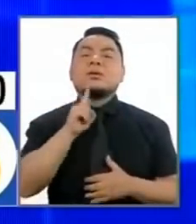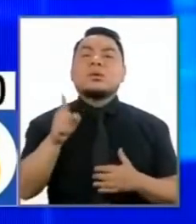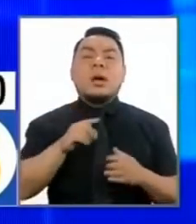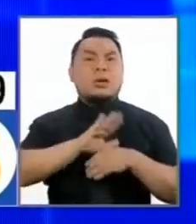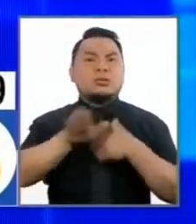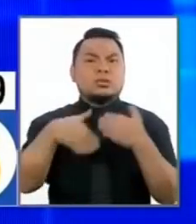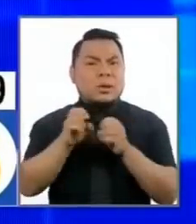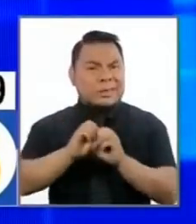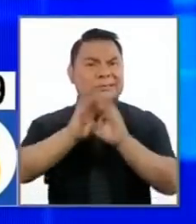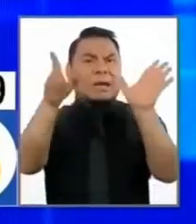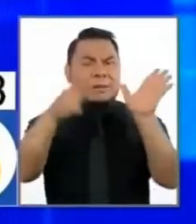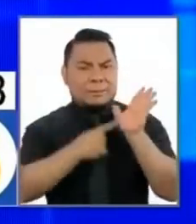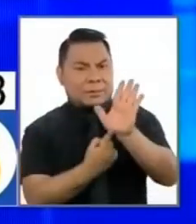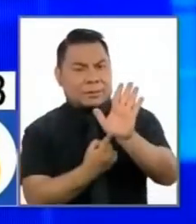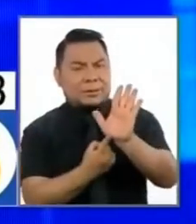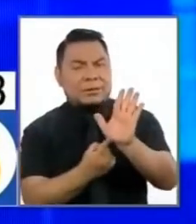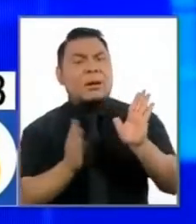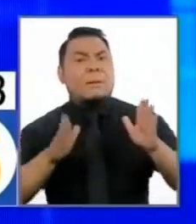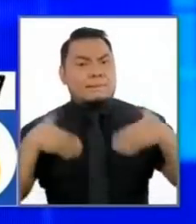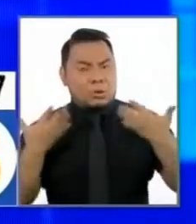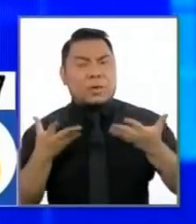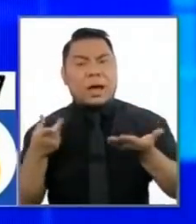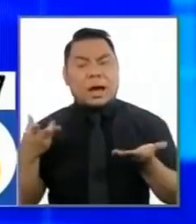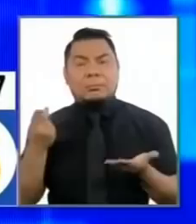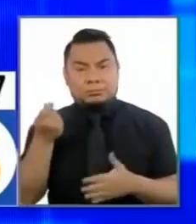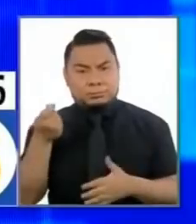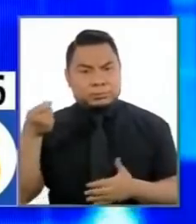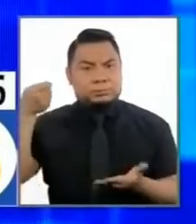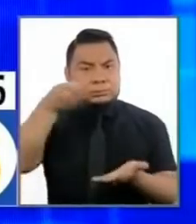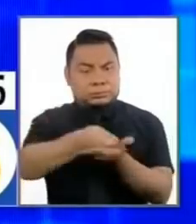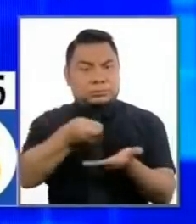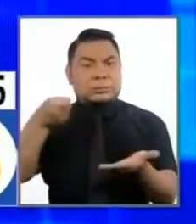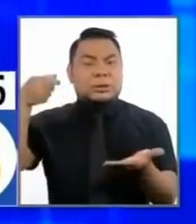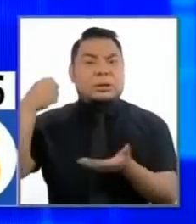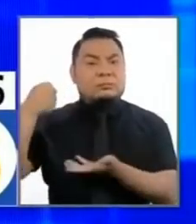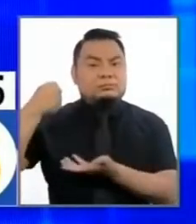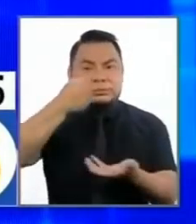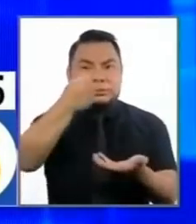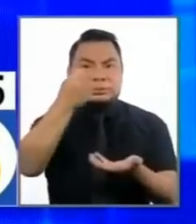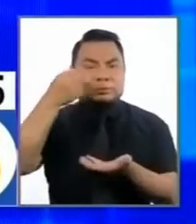transparentes y puedan recibir sus ingresos,